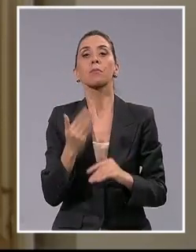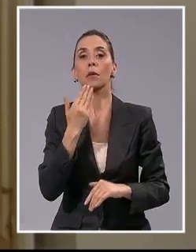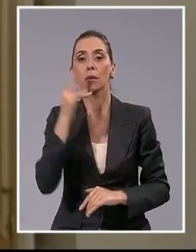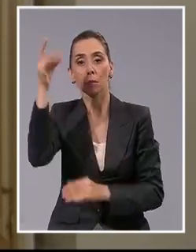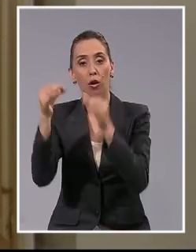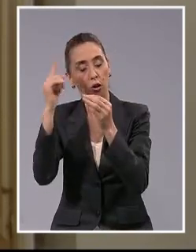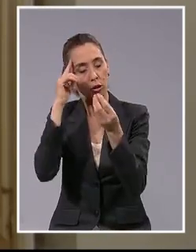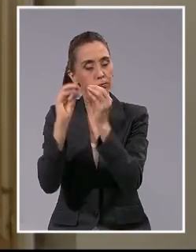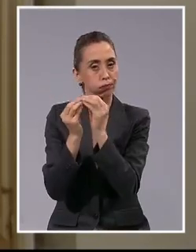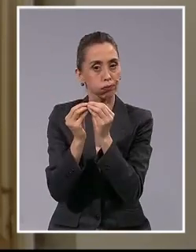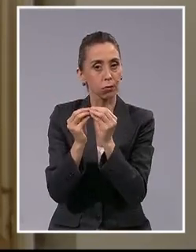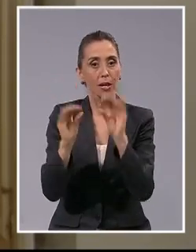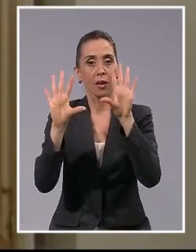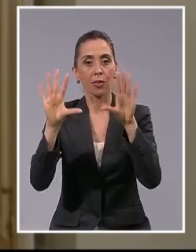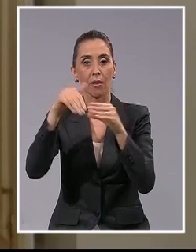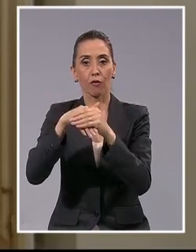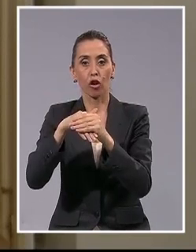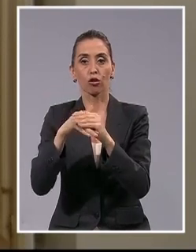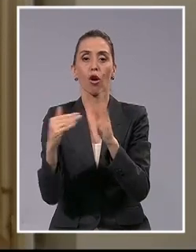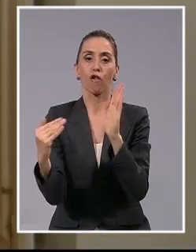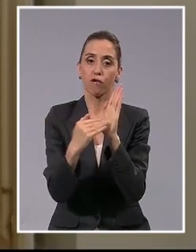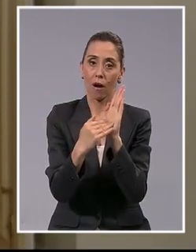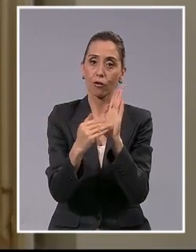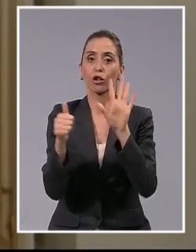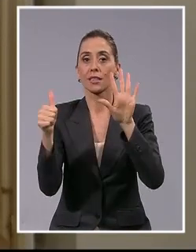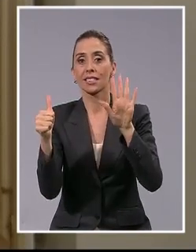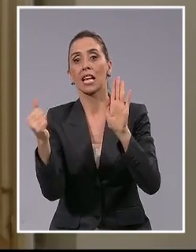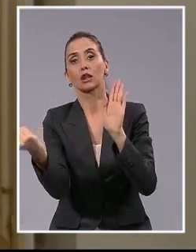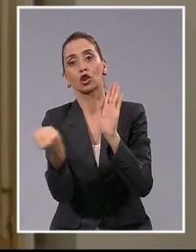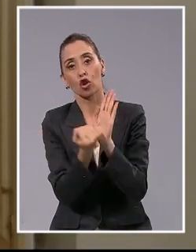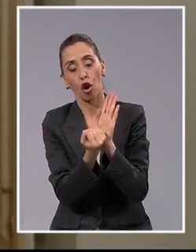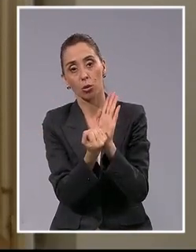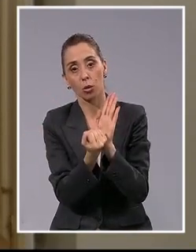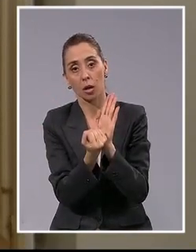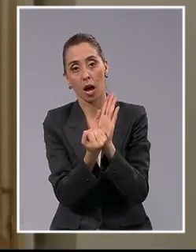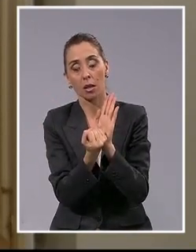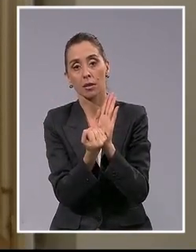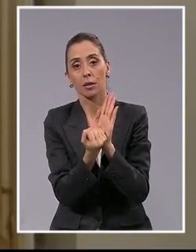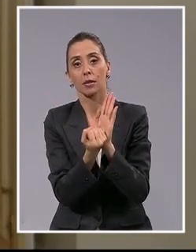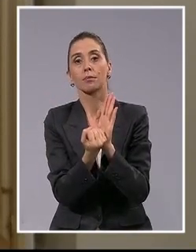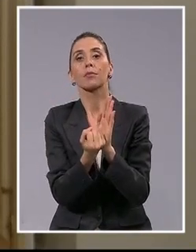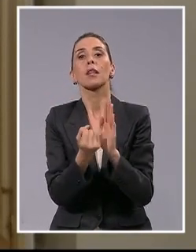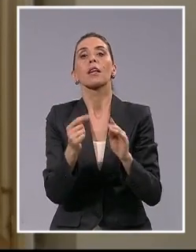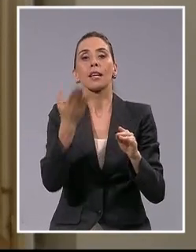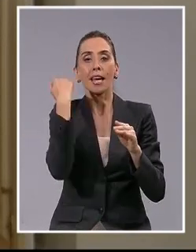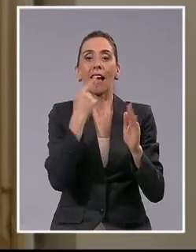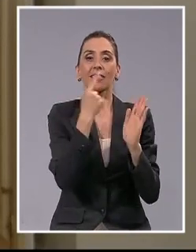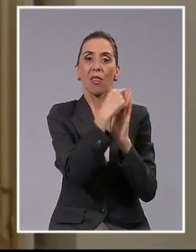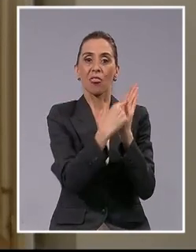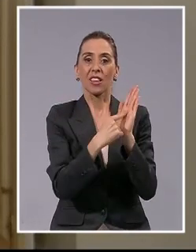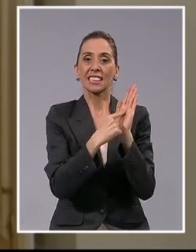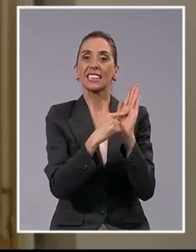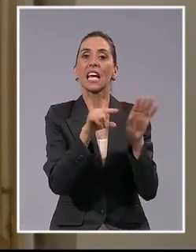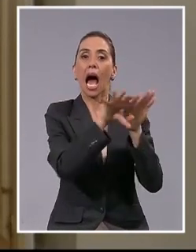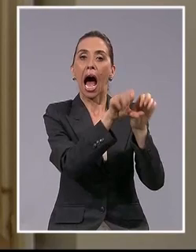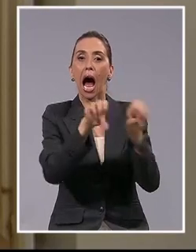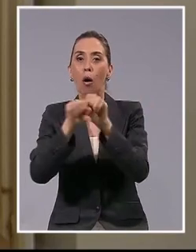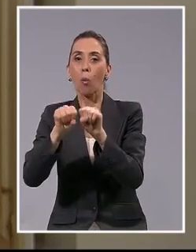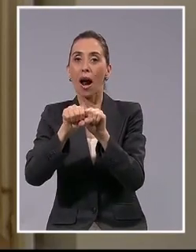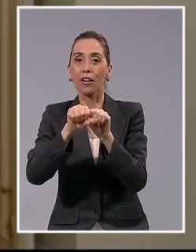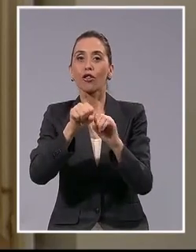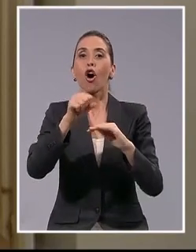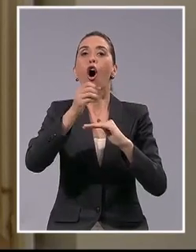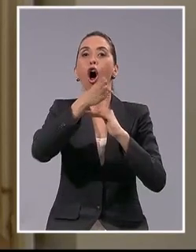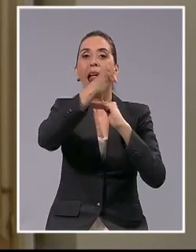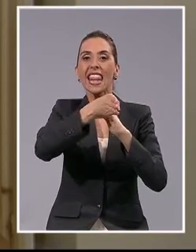resolvió, por 10 votos a favor y 6 en contra, que el contenido de los acuerdos de límites entre ambos países